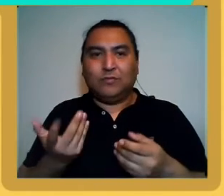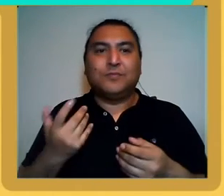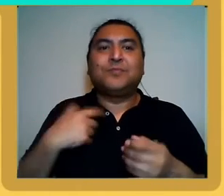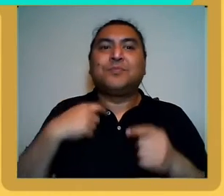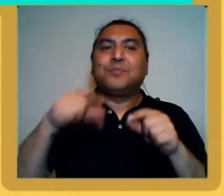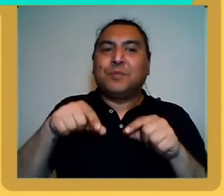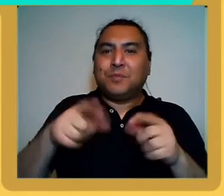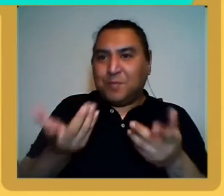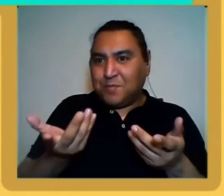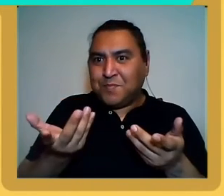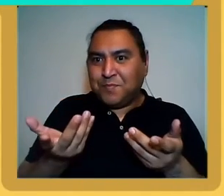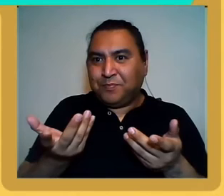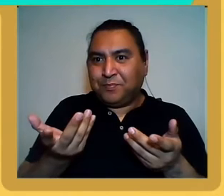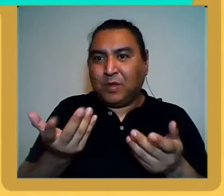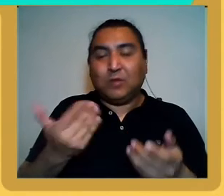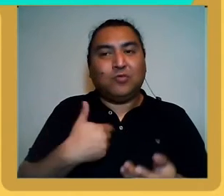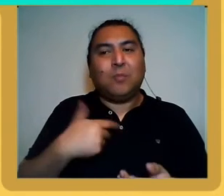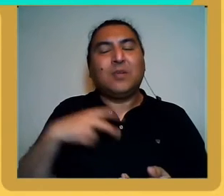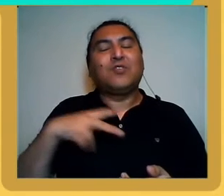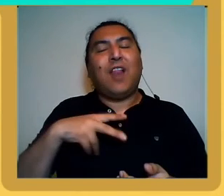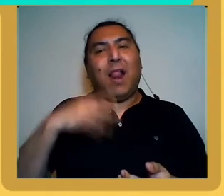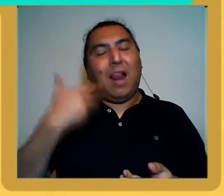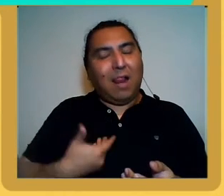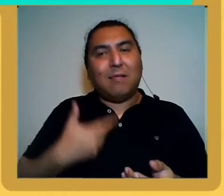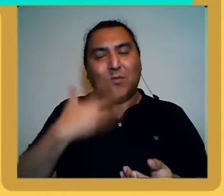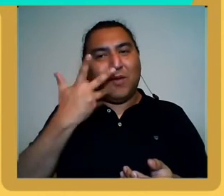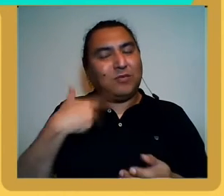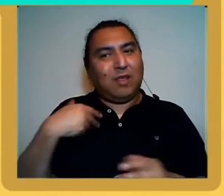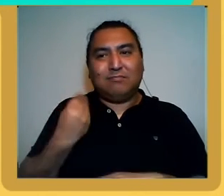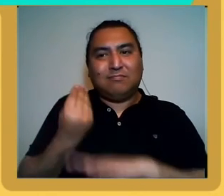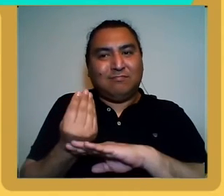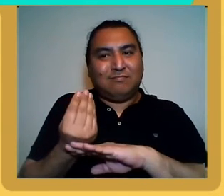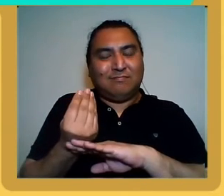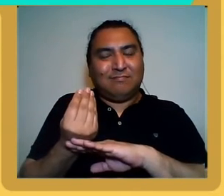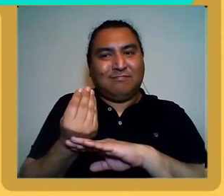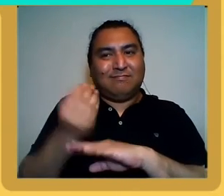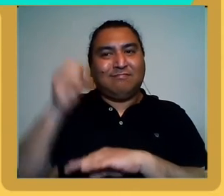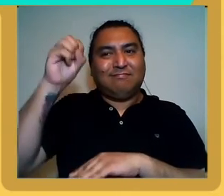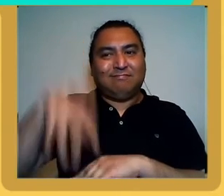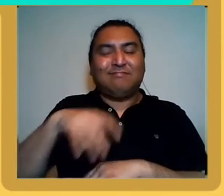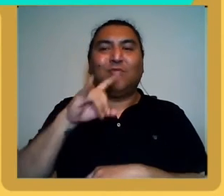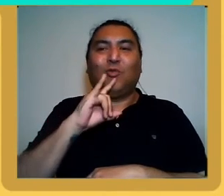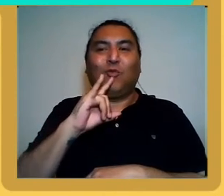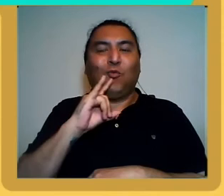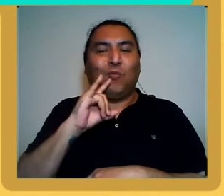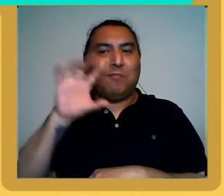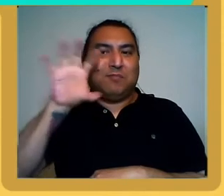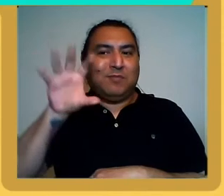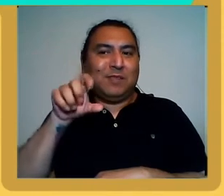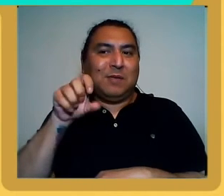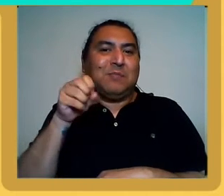personalmente me hubiese gustado participar allá en Tucumán, porque Endeavor es una